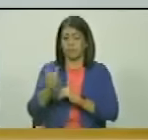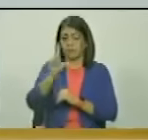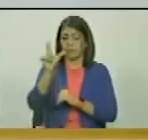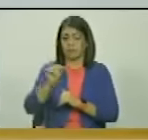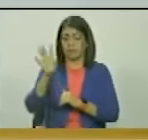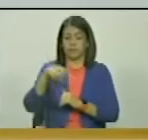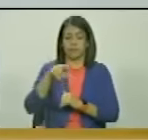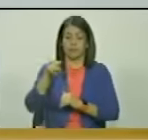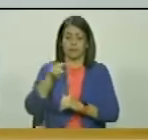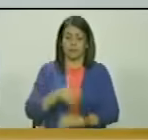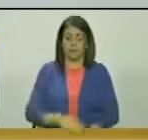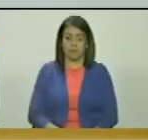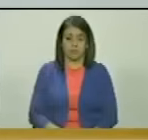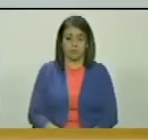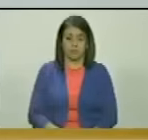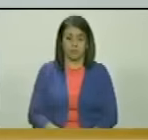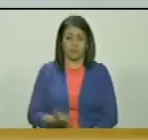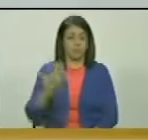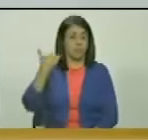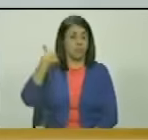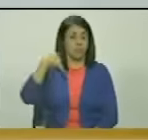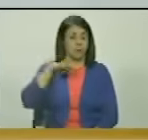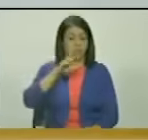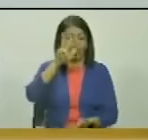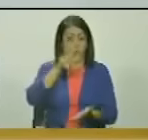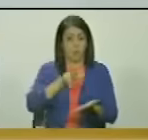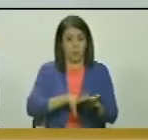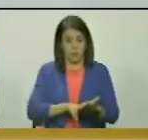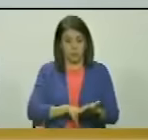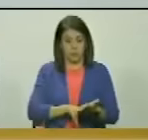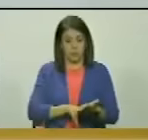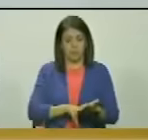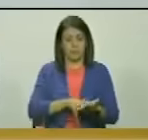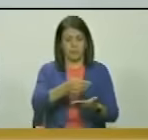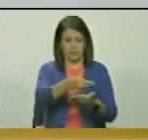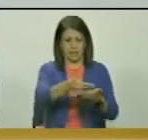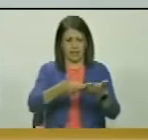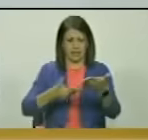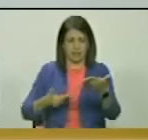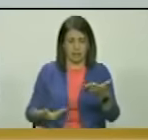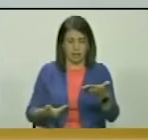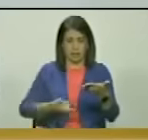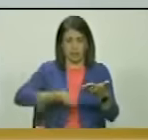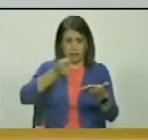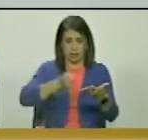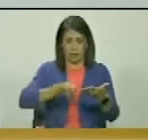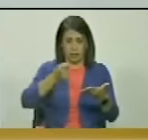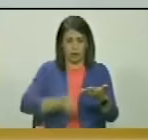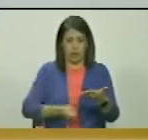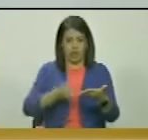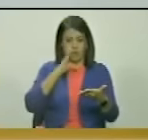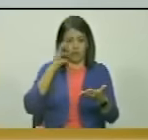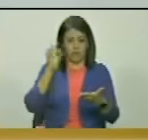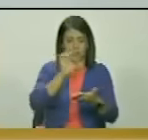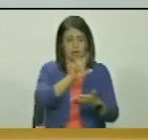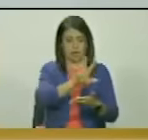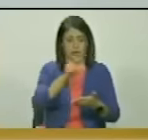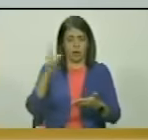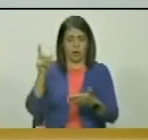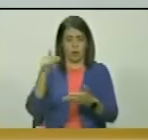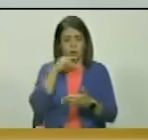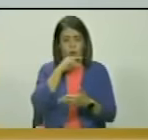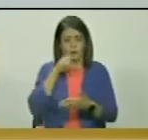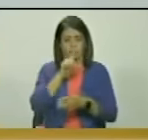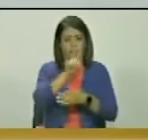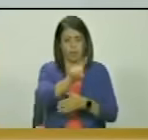territorio es la supuesta aprobación del tribunal arbitral de parís del 3 de octubre